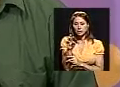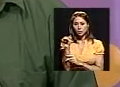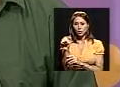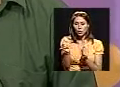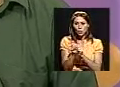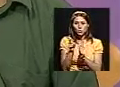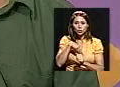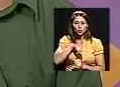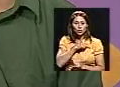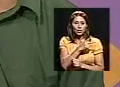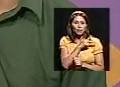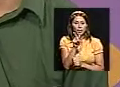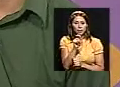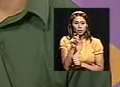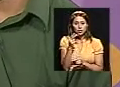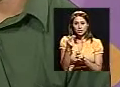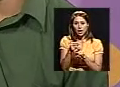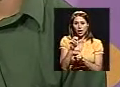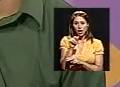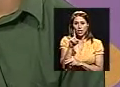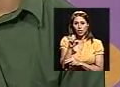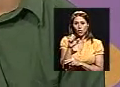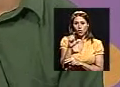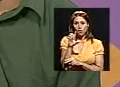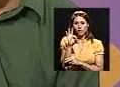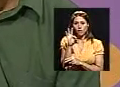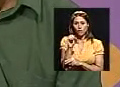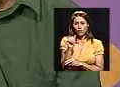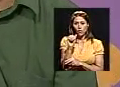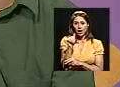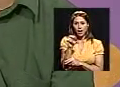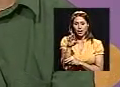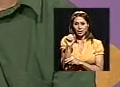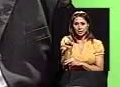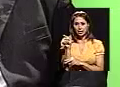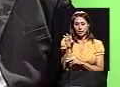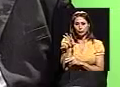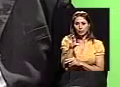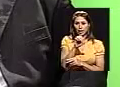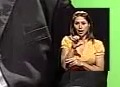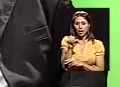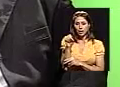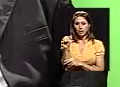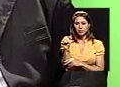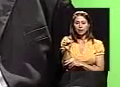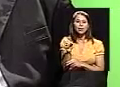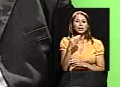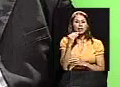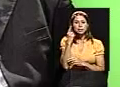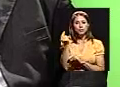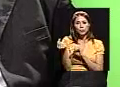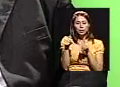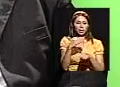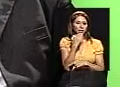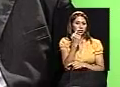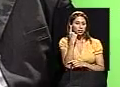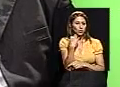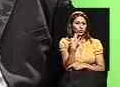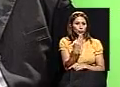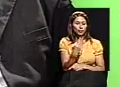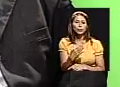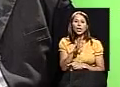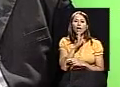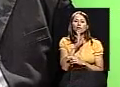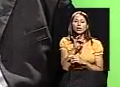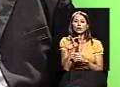Adolfo Arias. Adolfo, gracias por estar con nosotros hoy en Nexo. Muchas gracias por la invitación al programa. Bien, Adolfo, hablando un poco más en